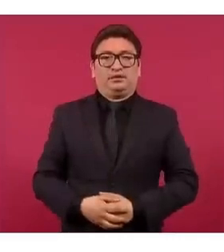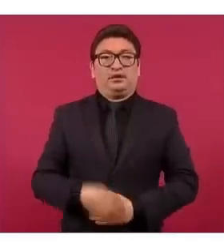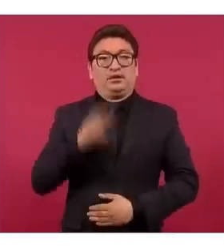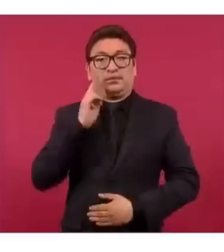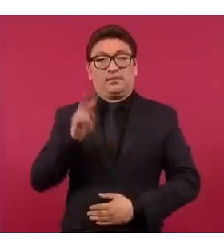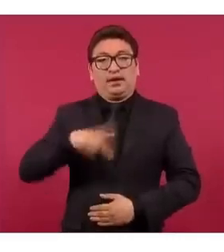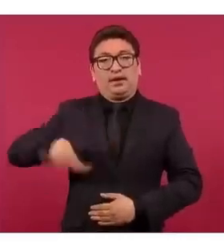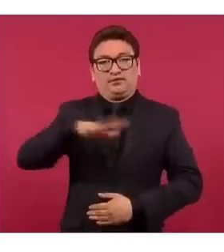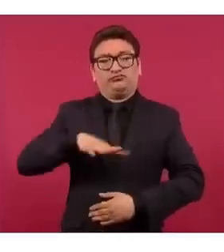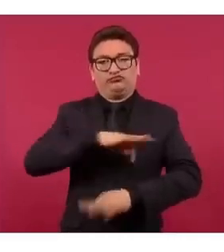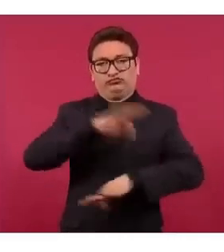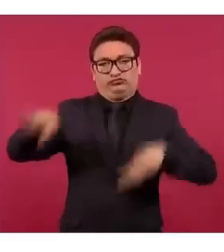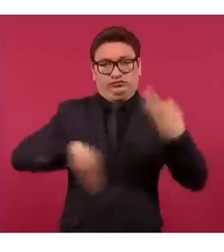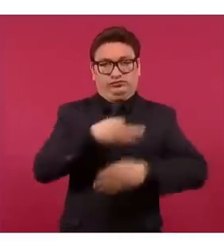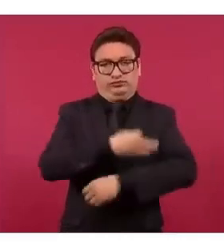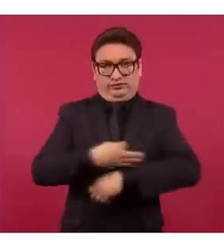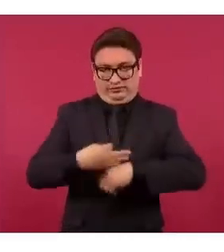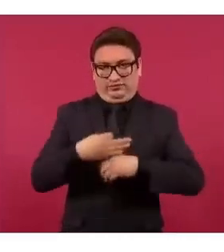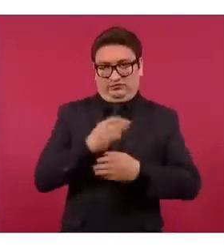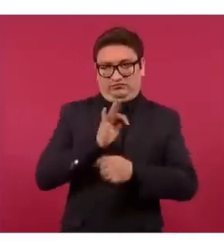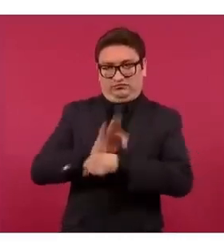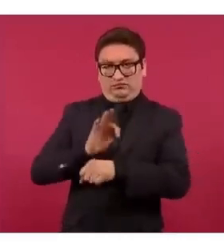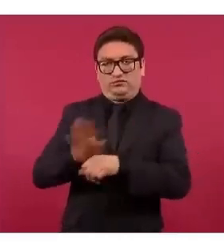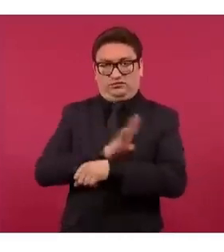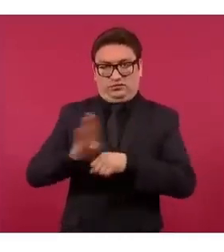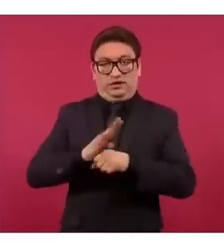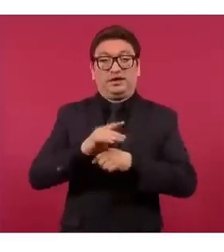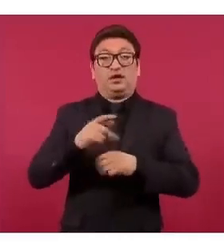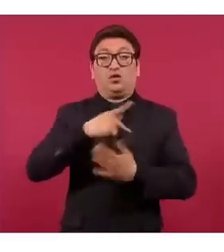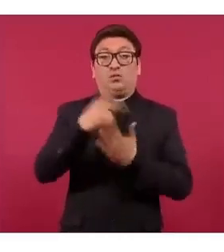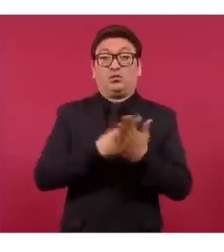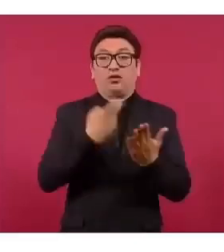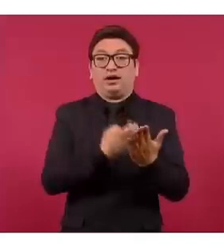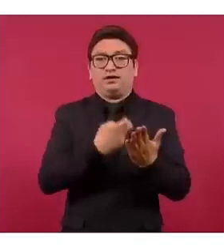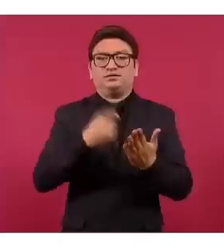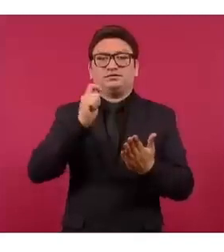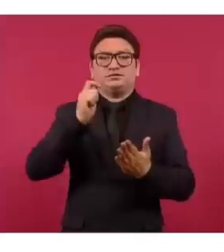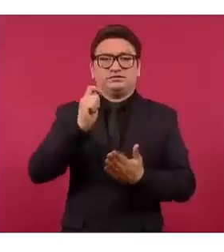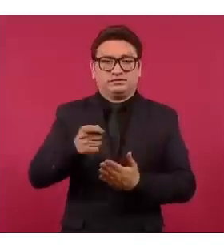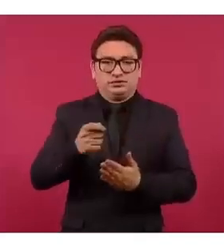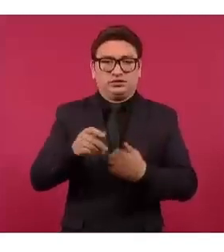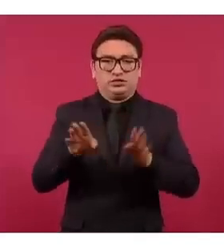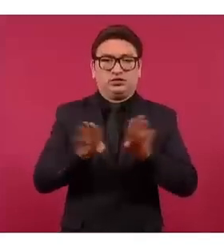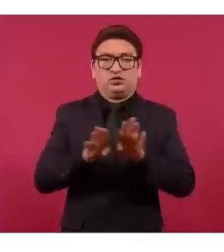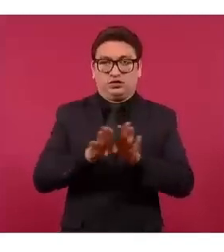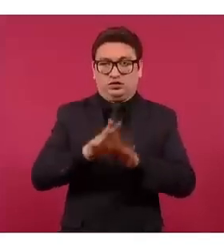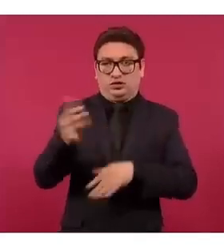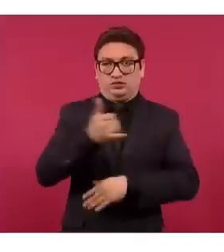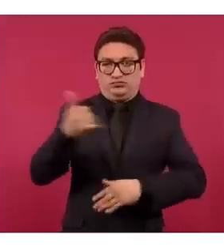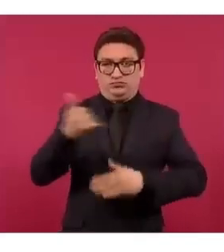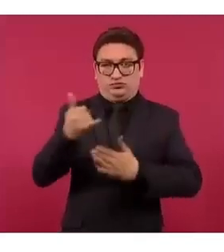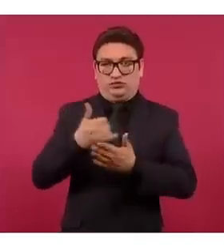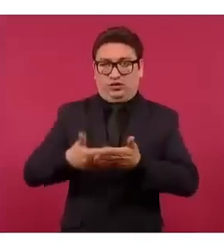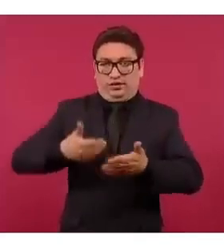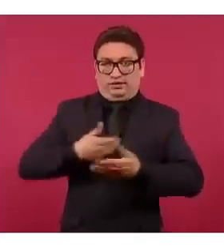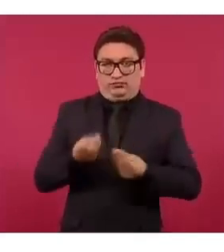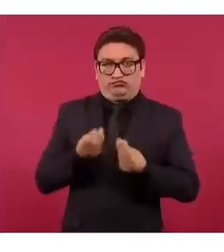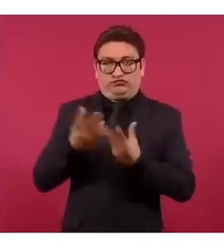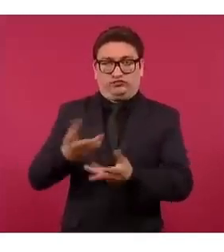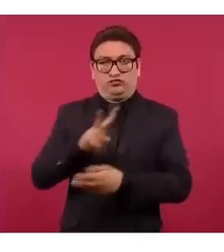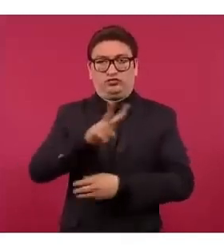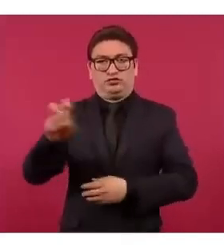número de familias. Destaca un programa que nos había pedido el presidente de liquidación anticipada de los créditos. Se han beneficiado